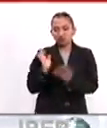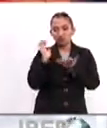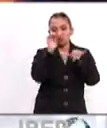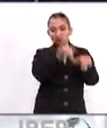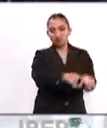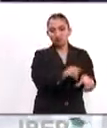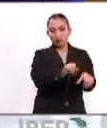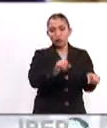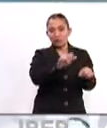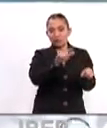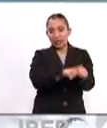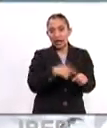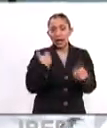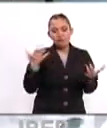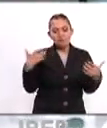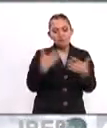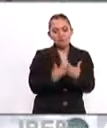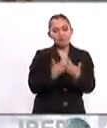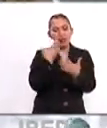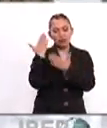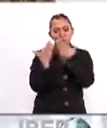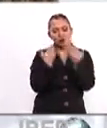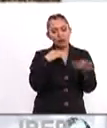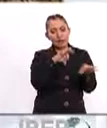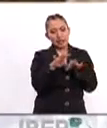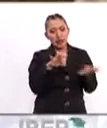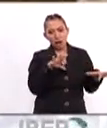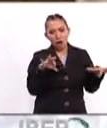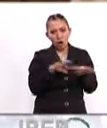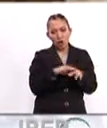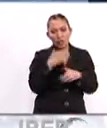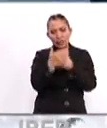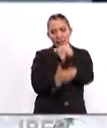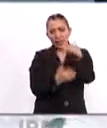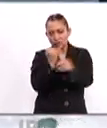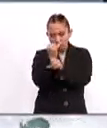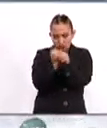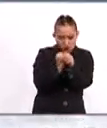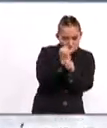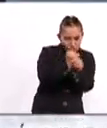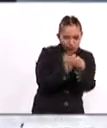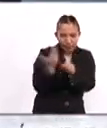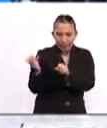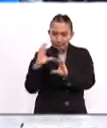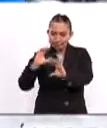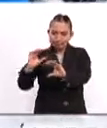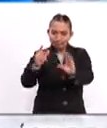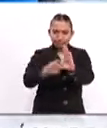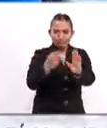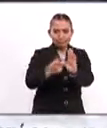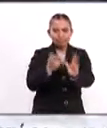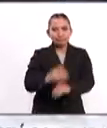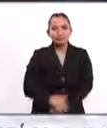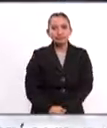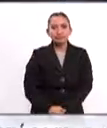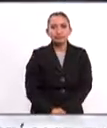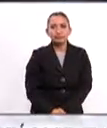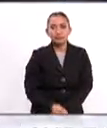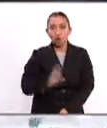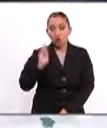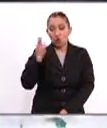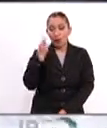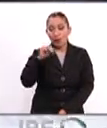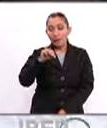accesibilidad social, la compaginación del estudio y el trabajo, el desarrollo de la investigación y la formación continua. Bueno, la